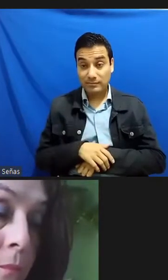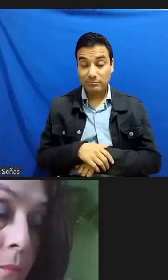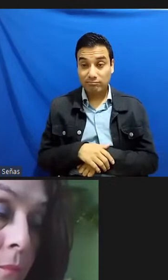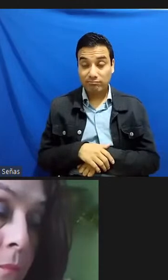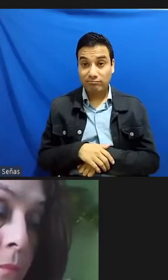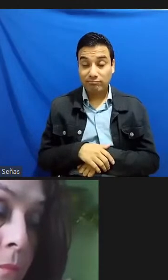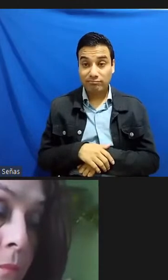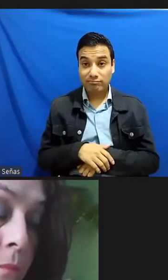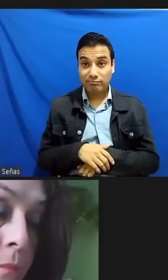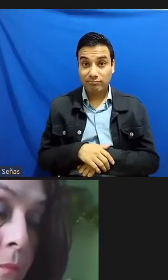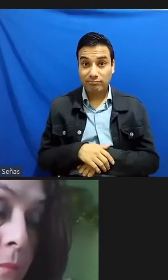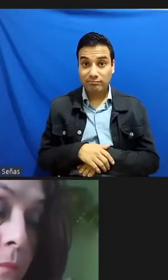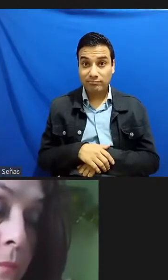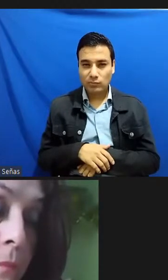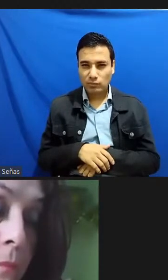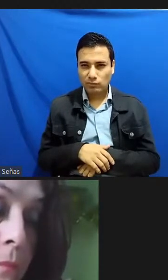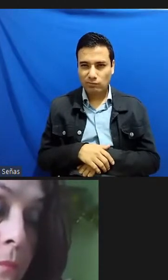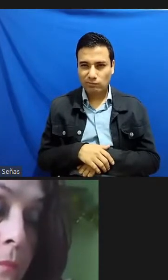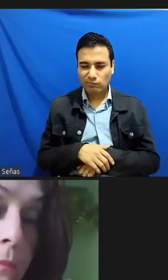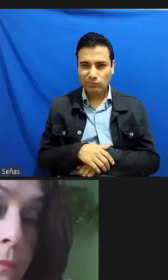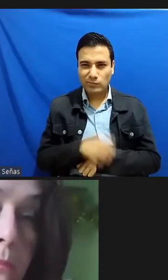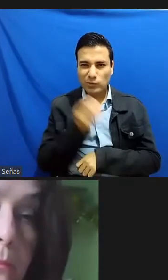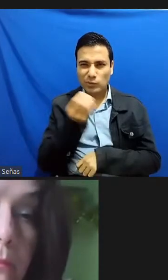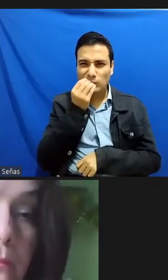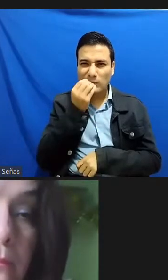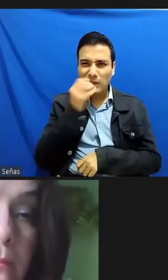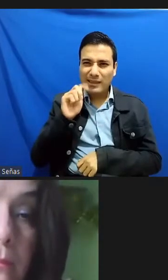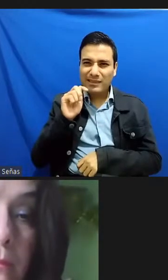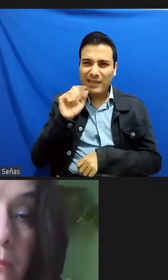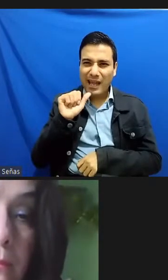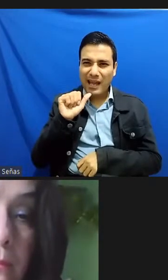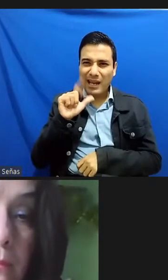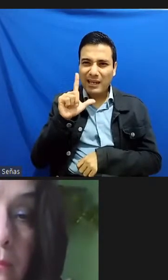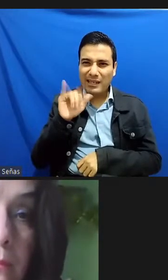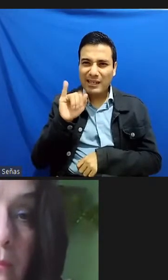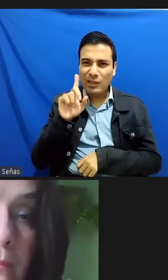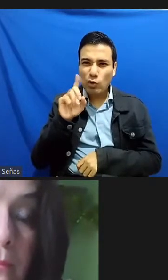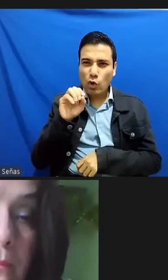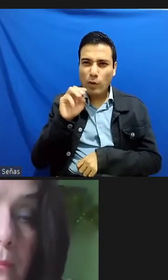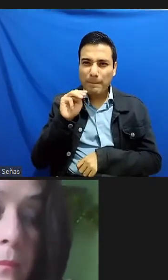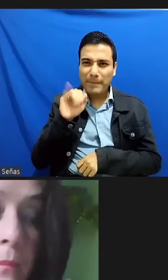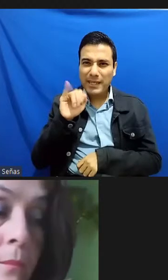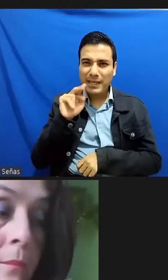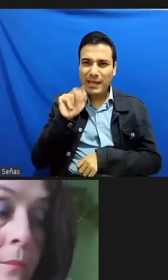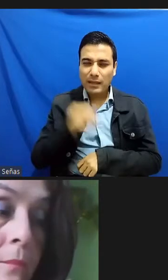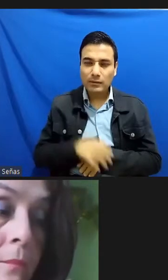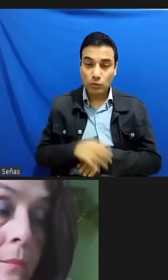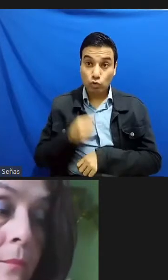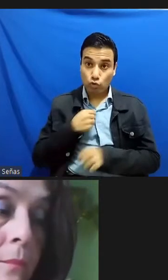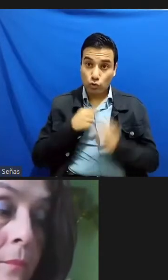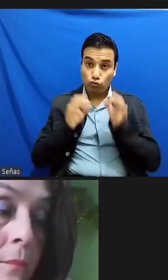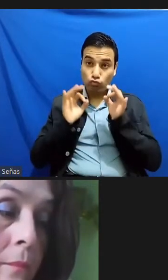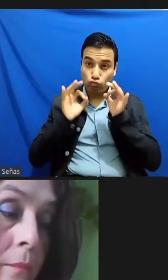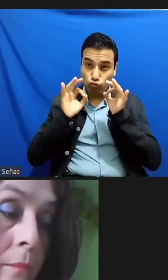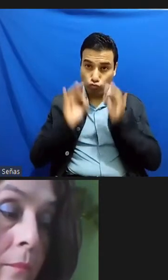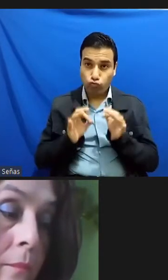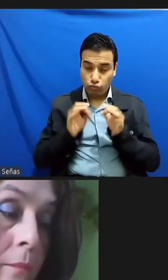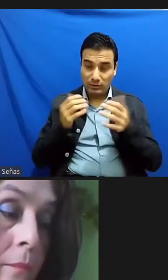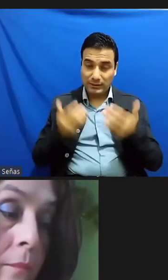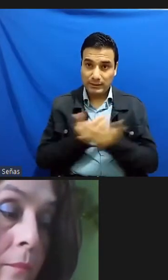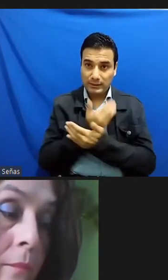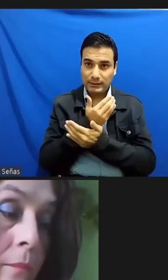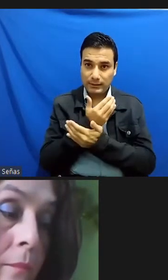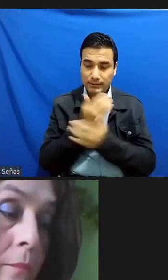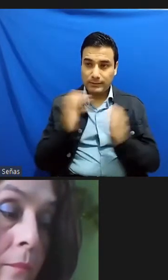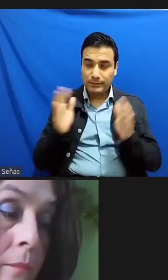famosa talidomida no sé si conocen la talidomida ¿no? porque yo nací justamente en el lapso